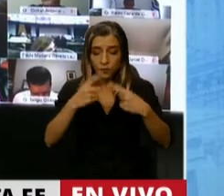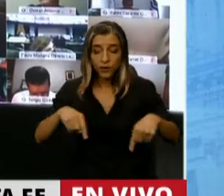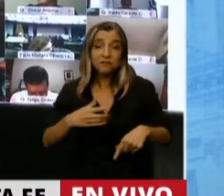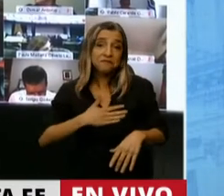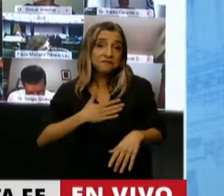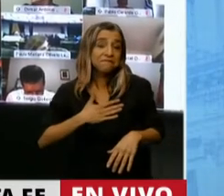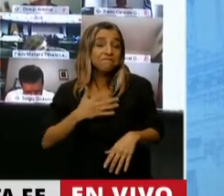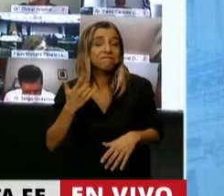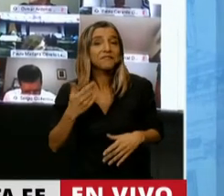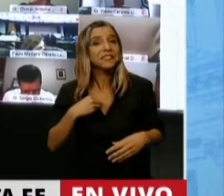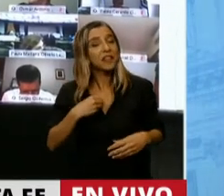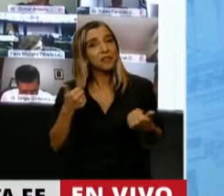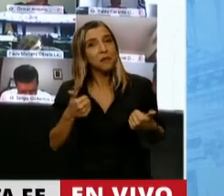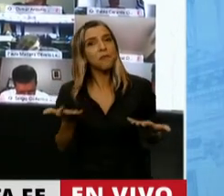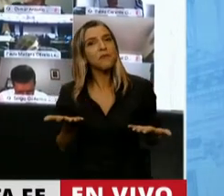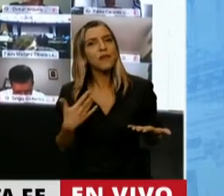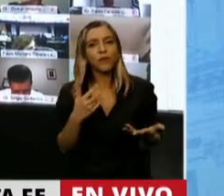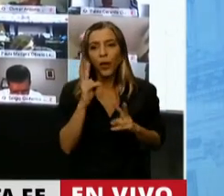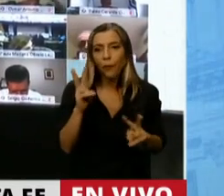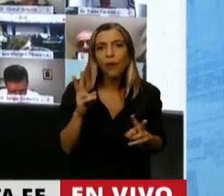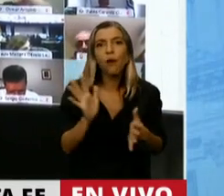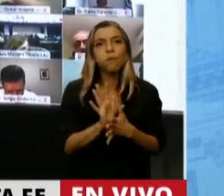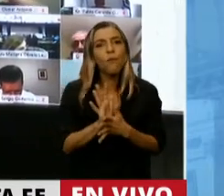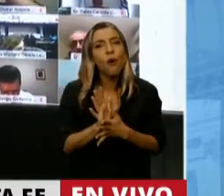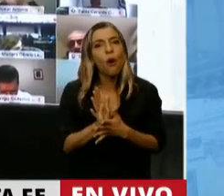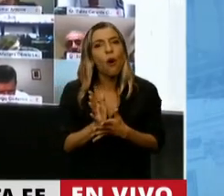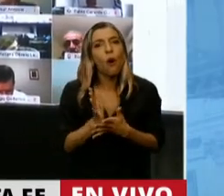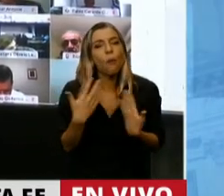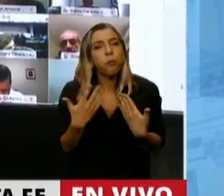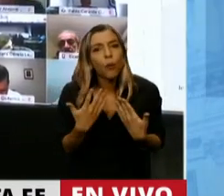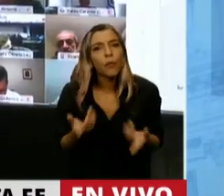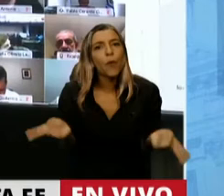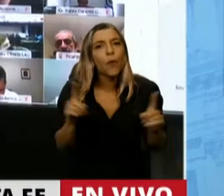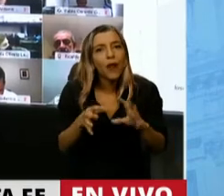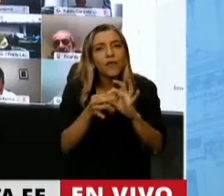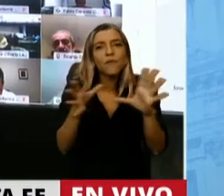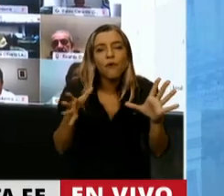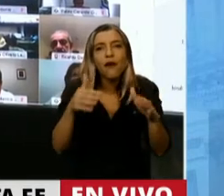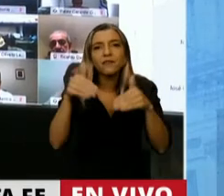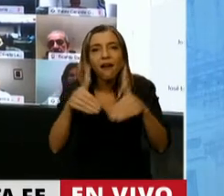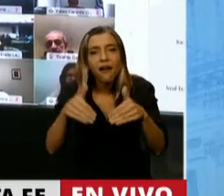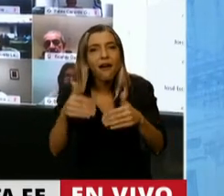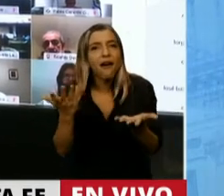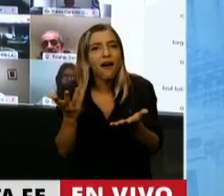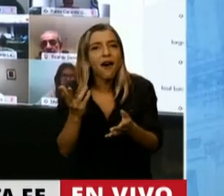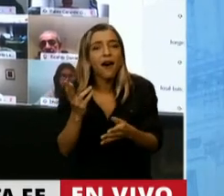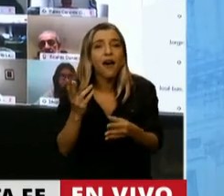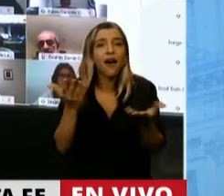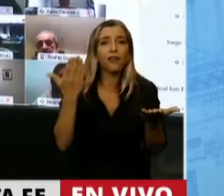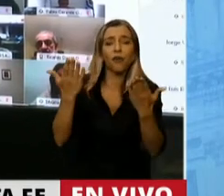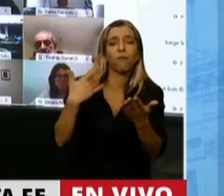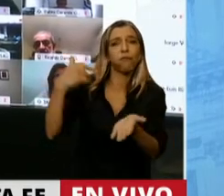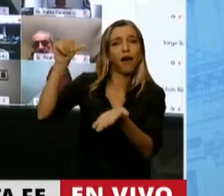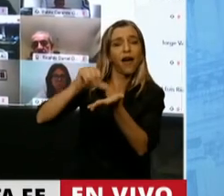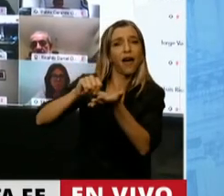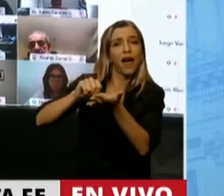La elección democrática, pacífica, de la democracia boliviana. El gesto